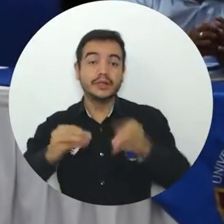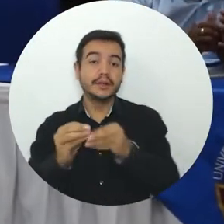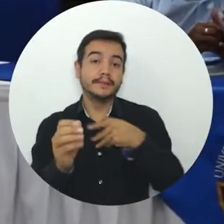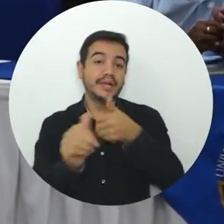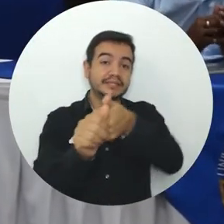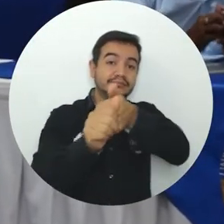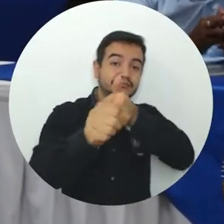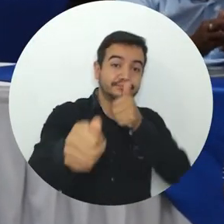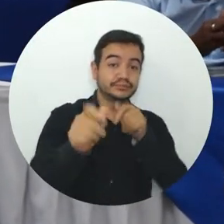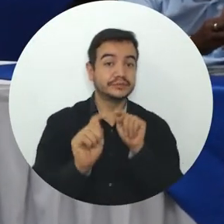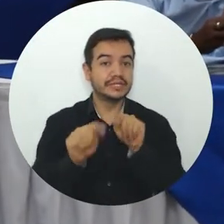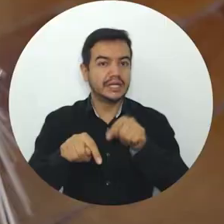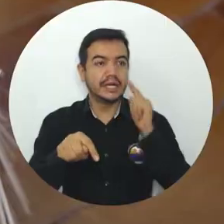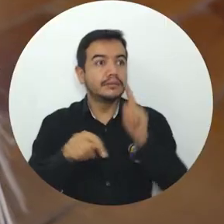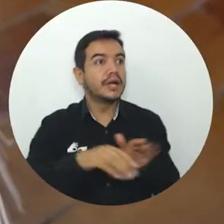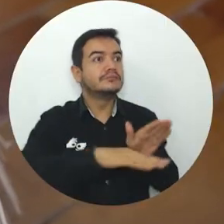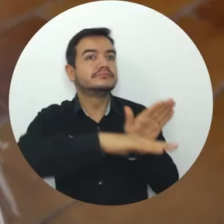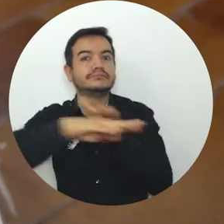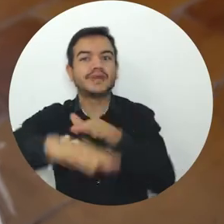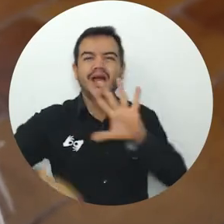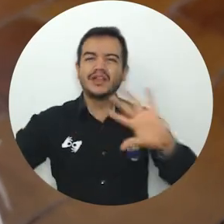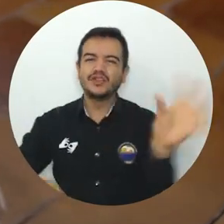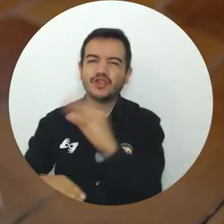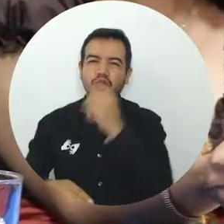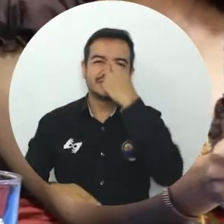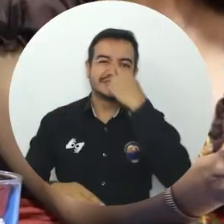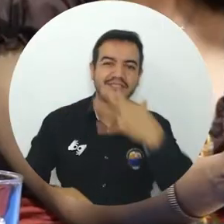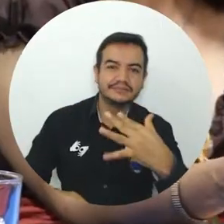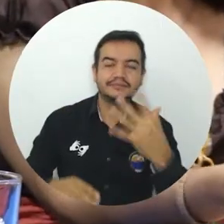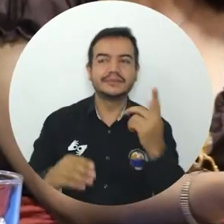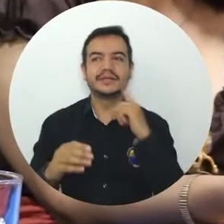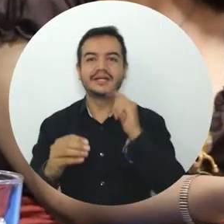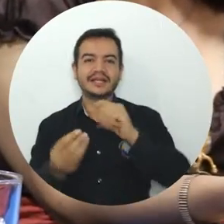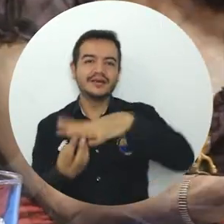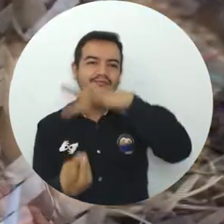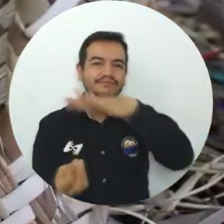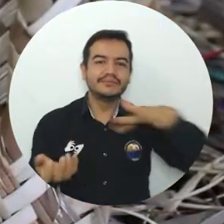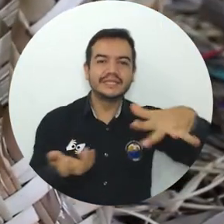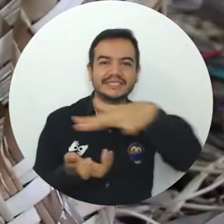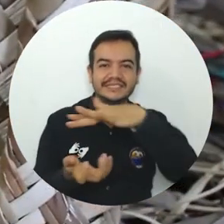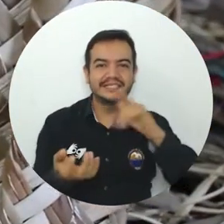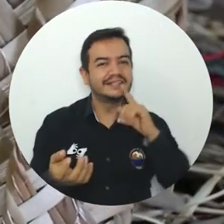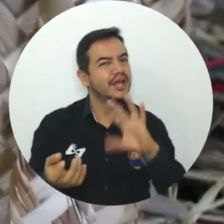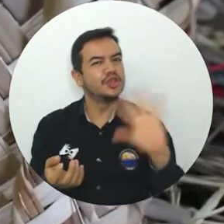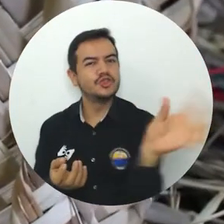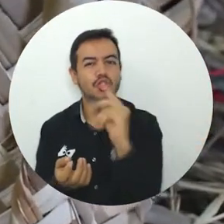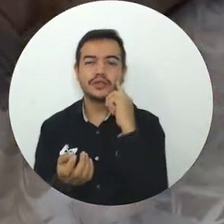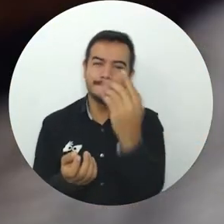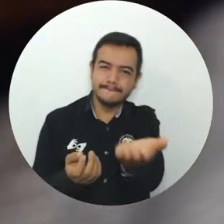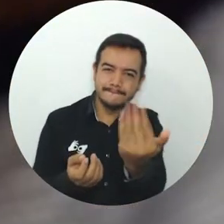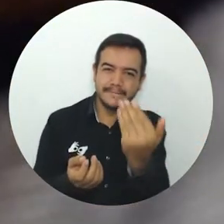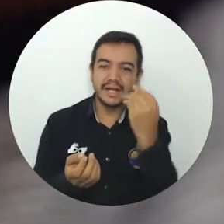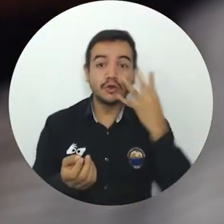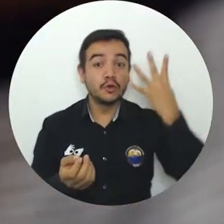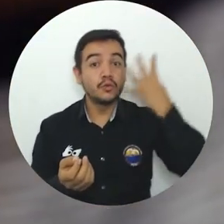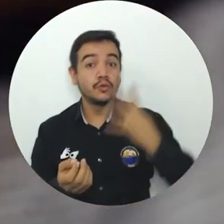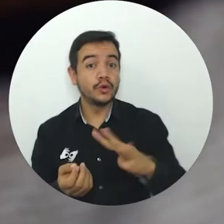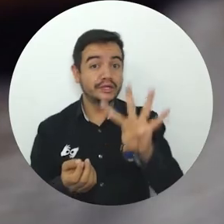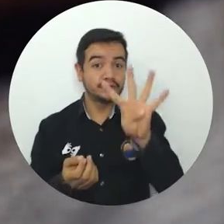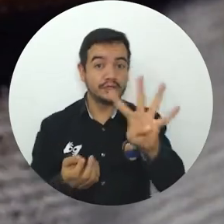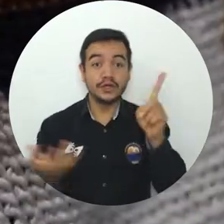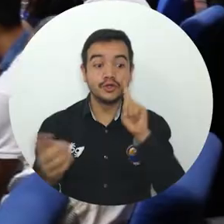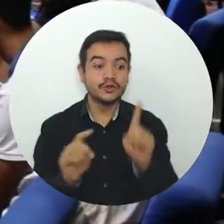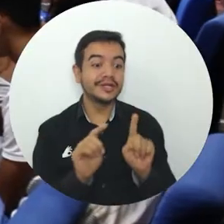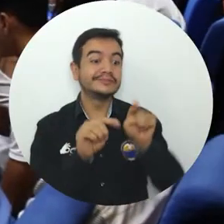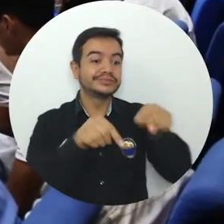Social, extendió la invitación a toda la comunidad samaria magdalenense y visitantes a disfrutar durante cuatro días la feria